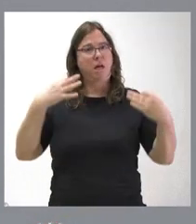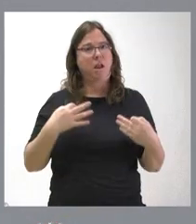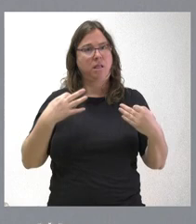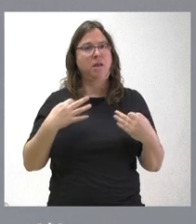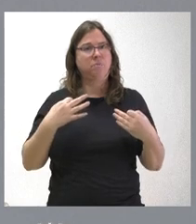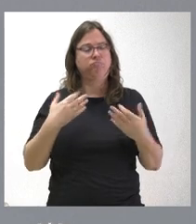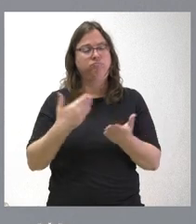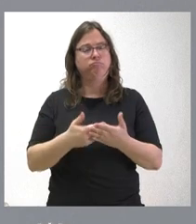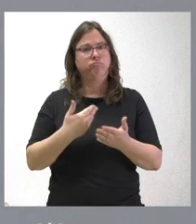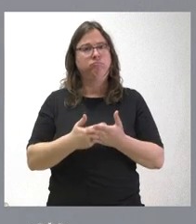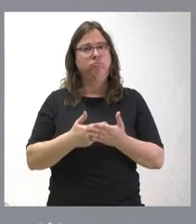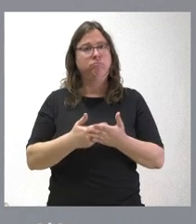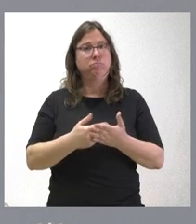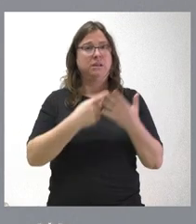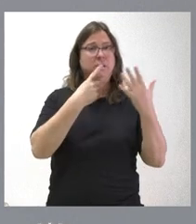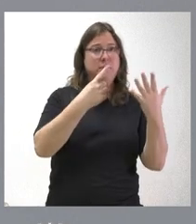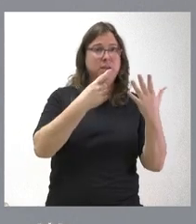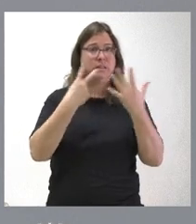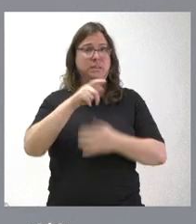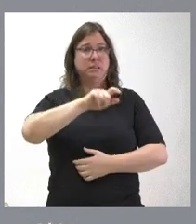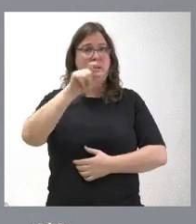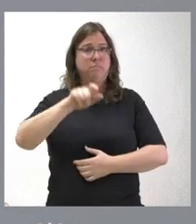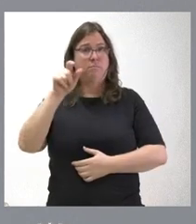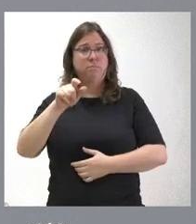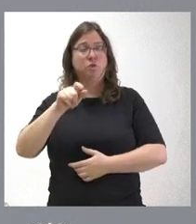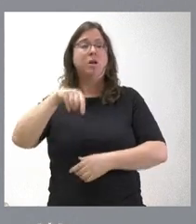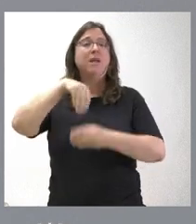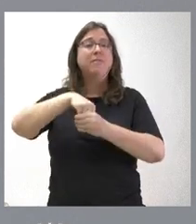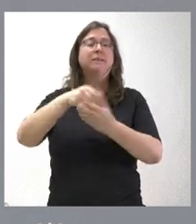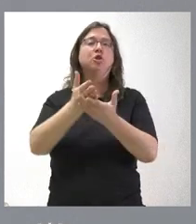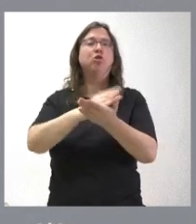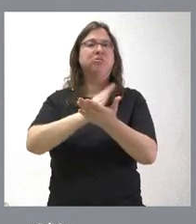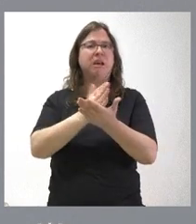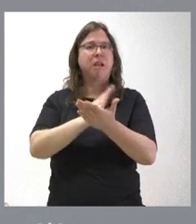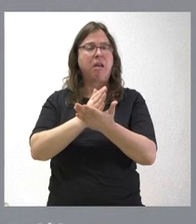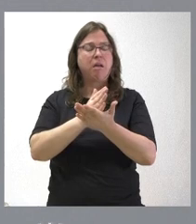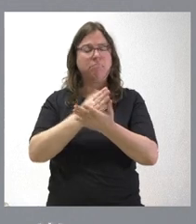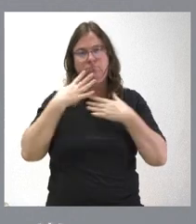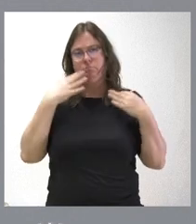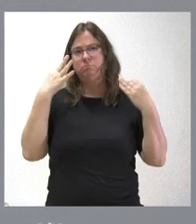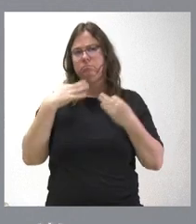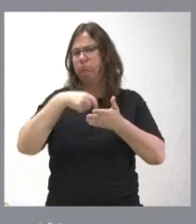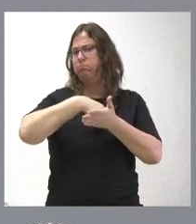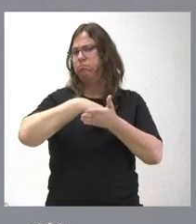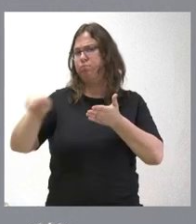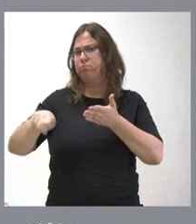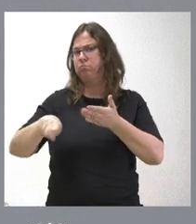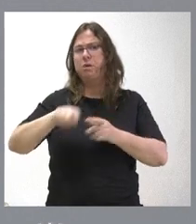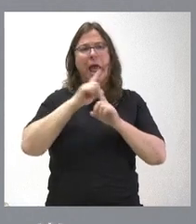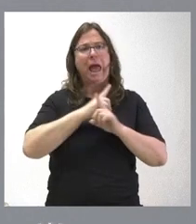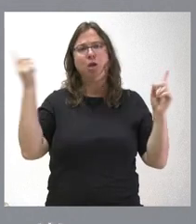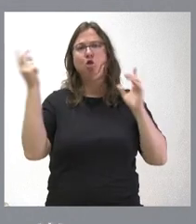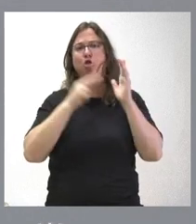que las seis o siete personas que están empleadas en el SERLA van a tener asegurado el cobro de sus atribuciones todo el año